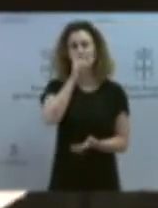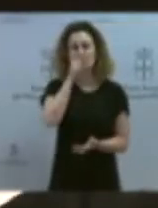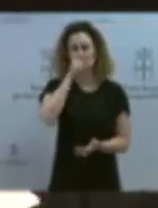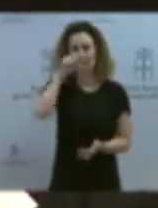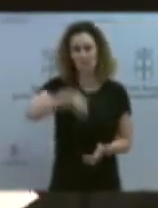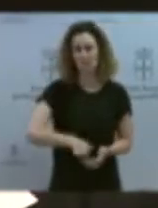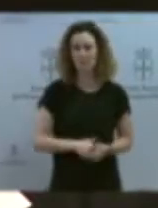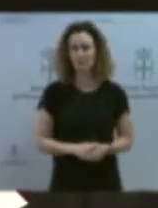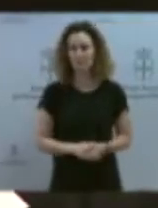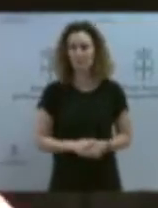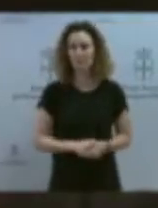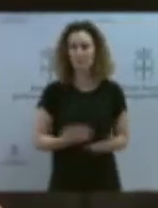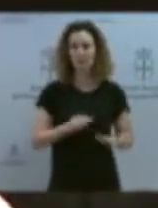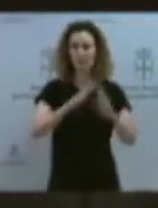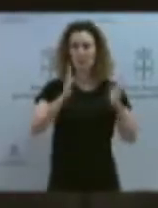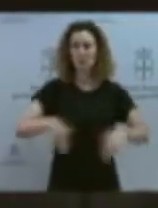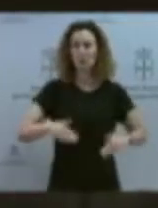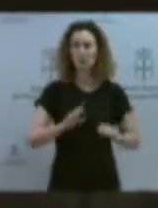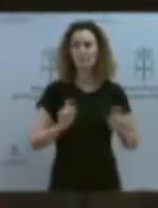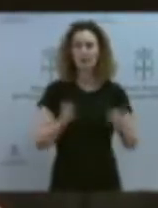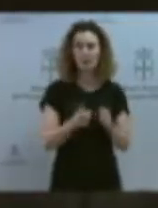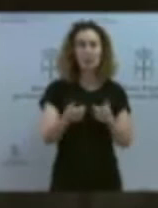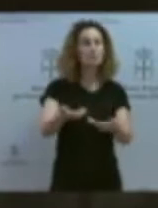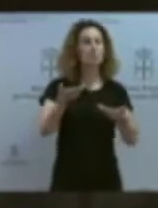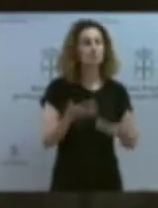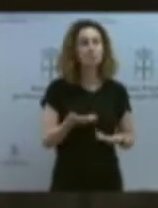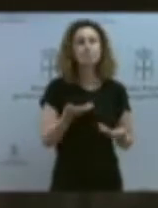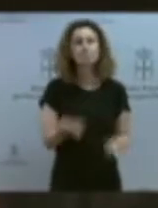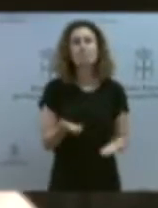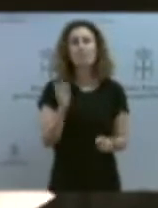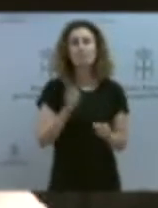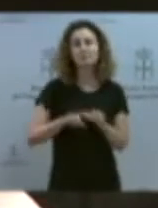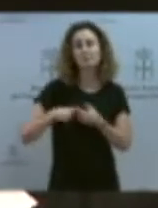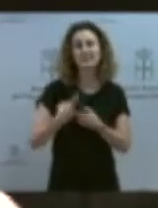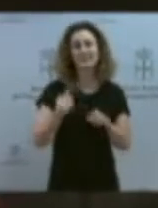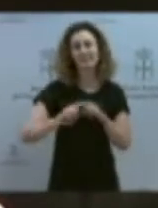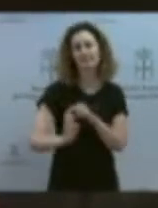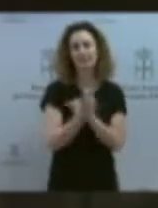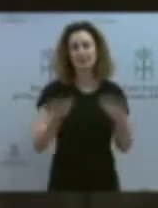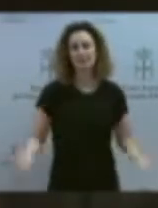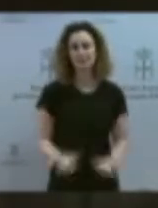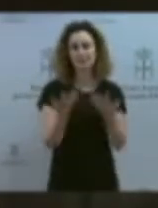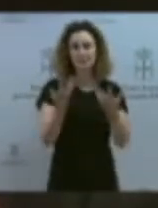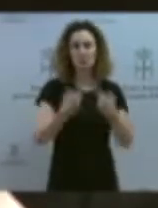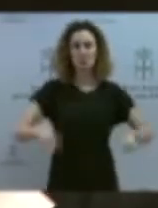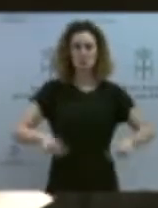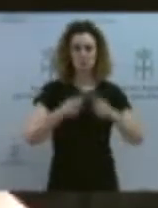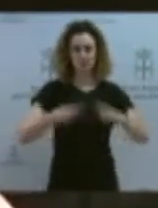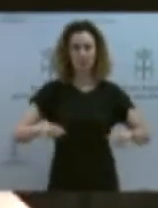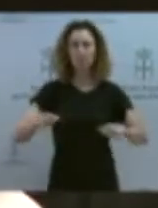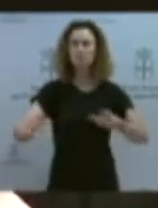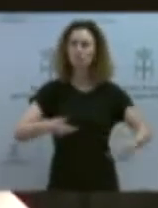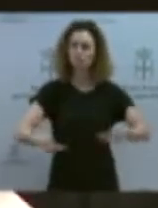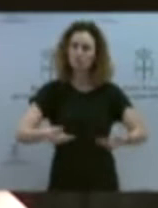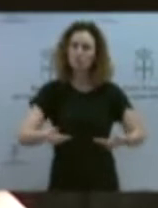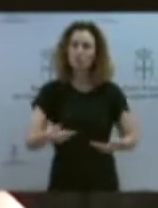fueron convidados y participaron también diferentes promotores de espectáculos musicales, que lo venían solicitando, representantes de